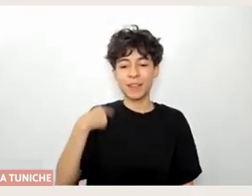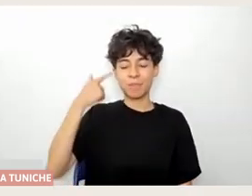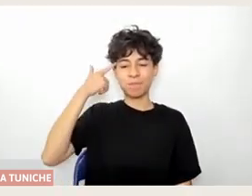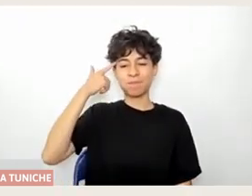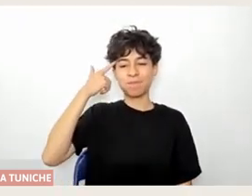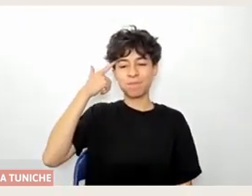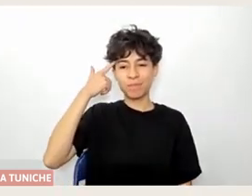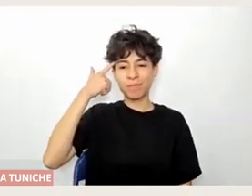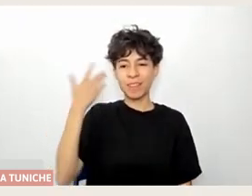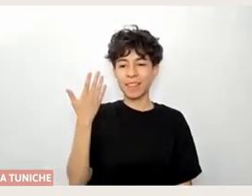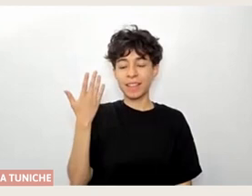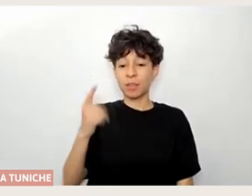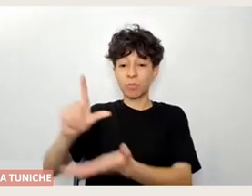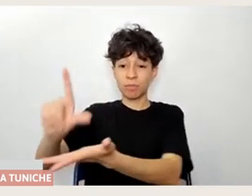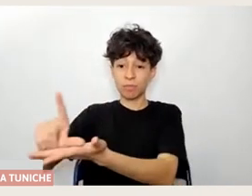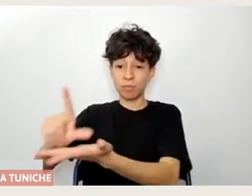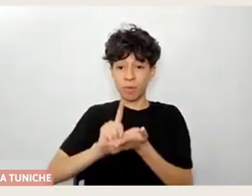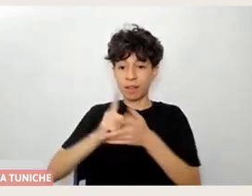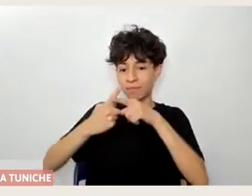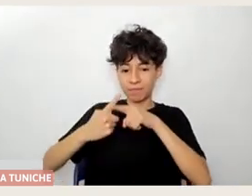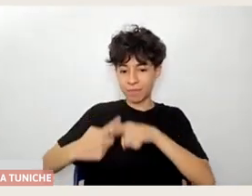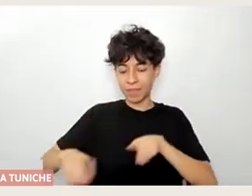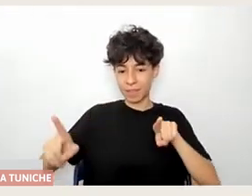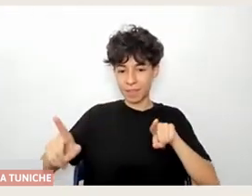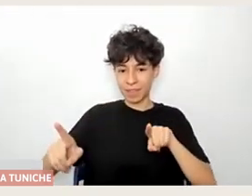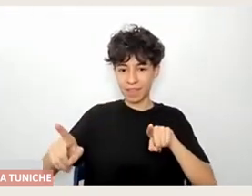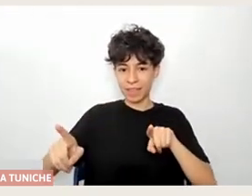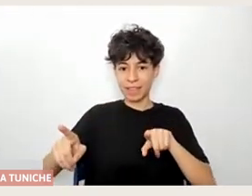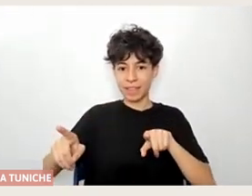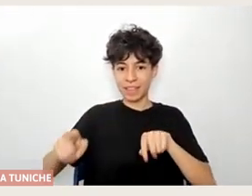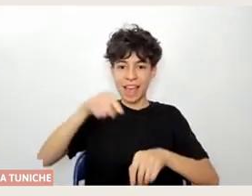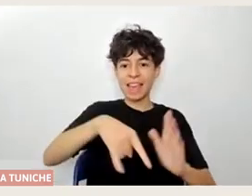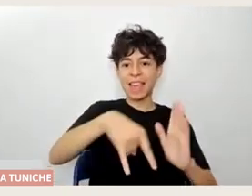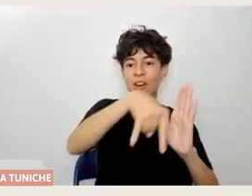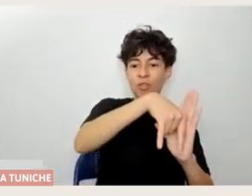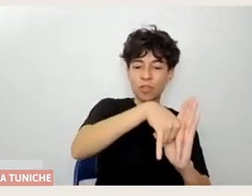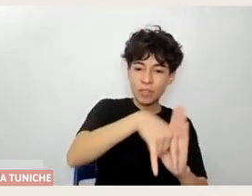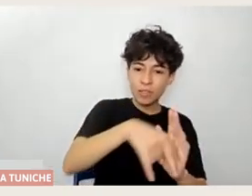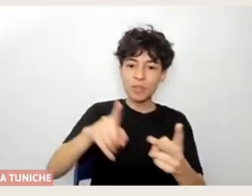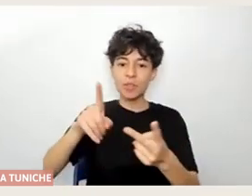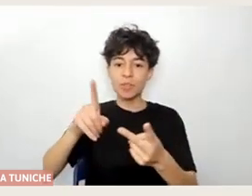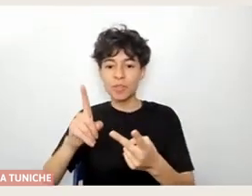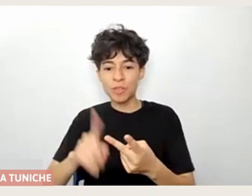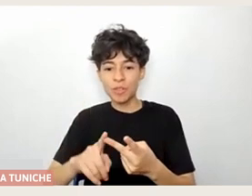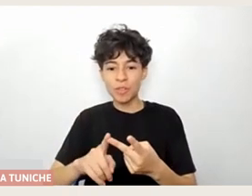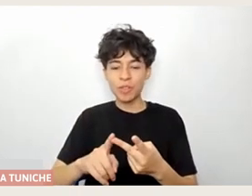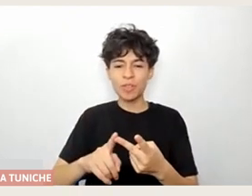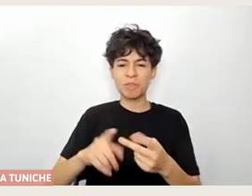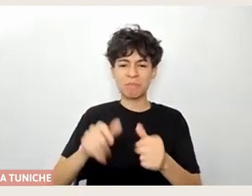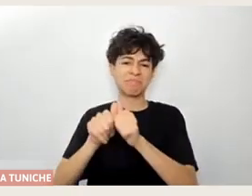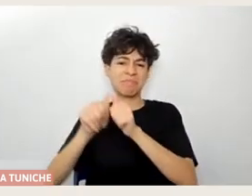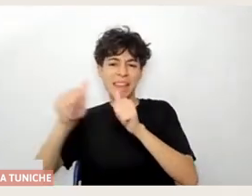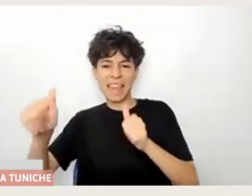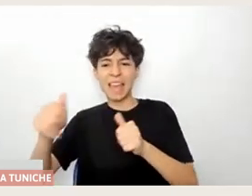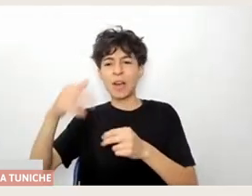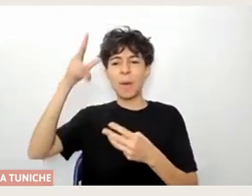estamos en territorios distintos, todas las personas que están acá, la Joseba está en Chile por el sur, la Diana está allá por Granada, el